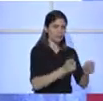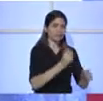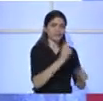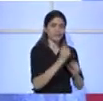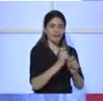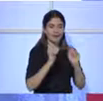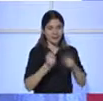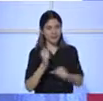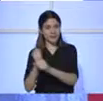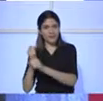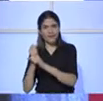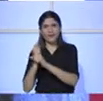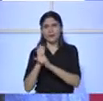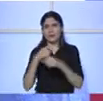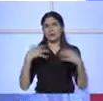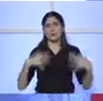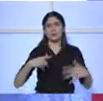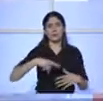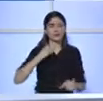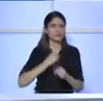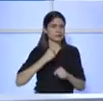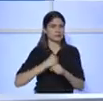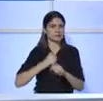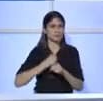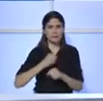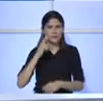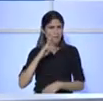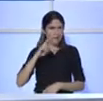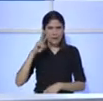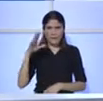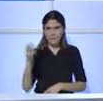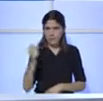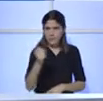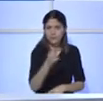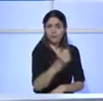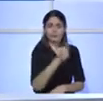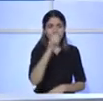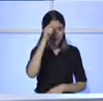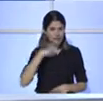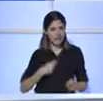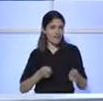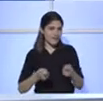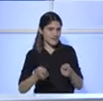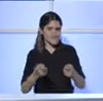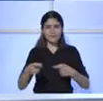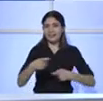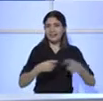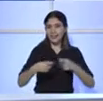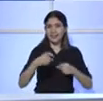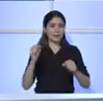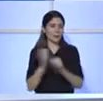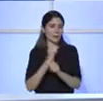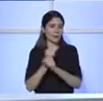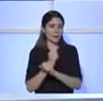seguro, hizo un trabajo magnífico, un trabajo de negociación fabuloso y con eso se logró obtener el